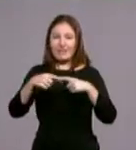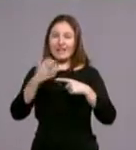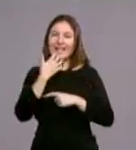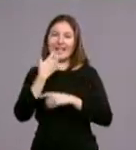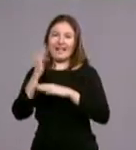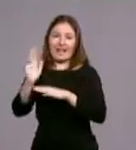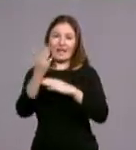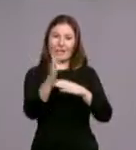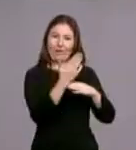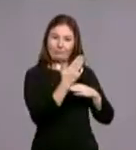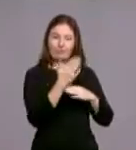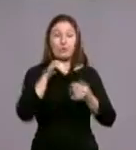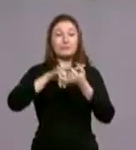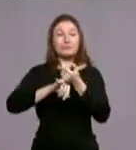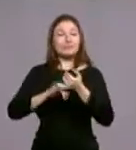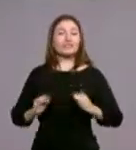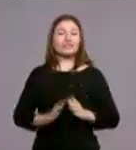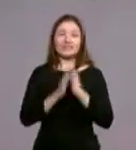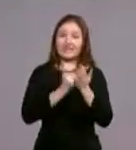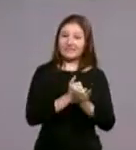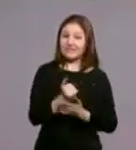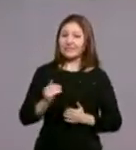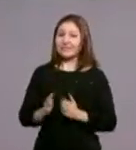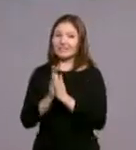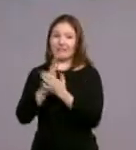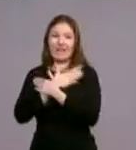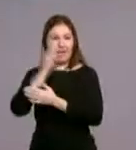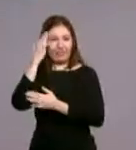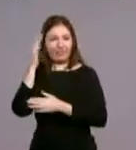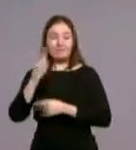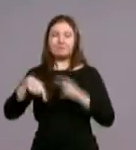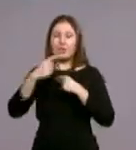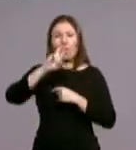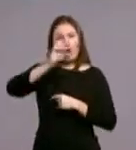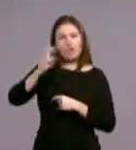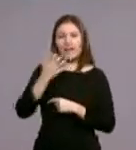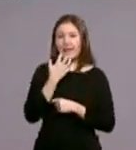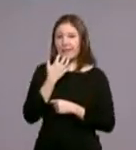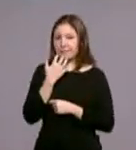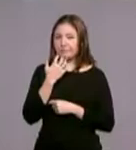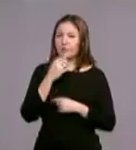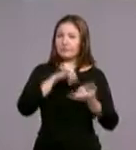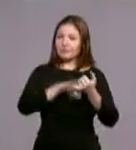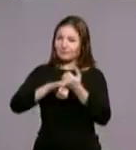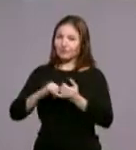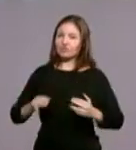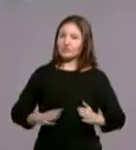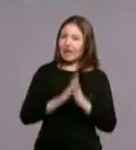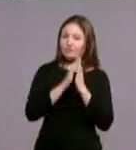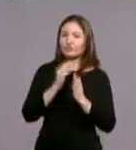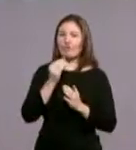matrimonio de San Isidro y Santa María, que continuaremos con ello, y otros matrimonios de santos y beatos a lo largo de la catedral, para que